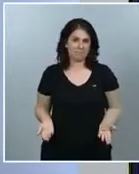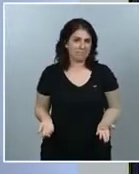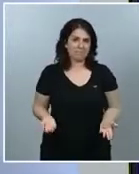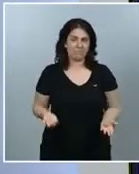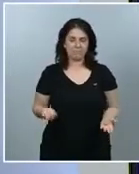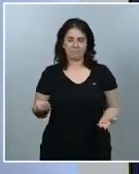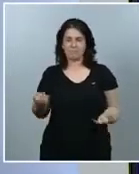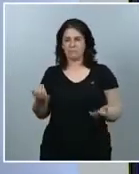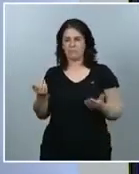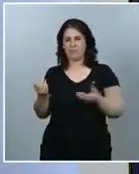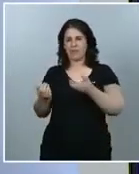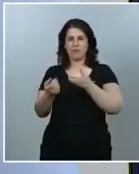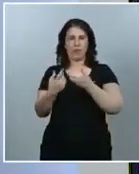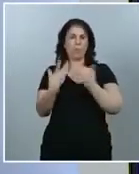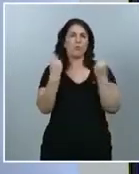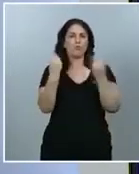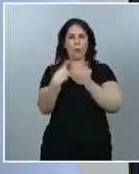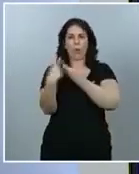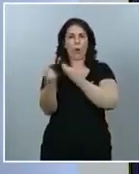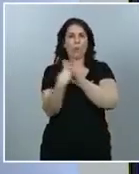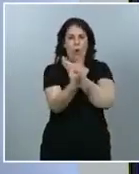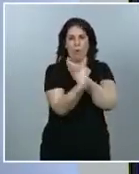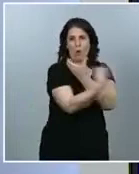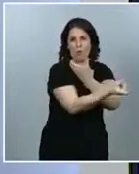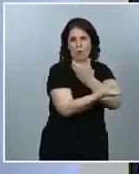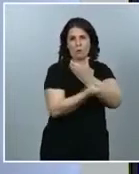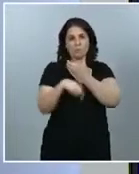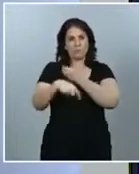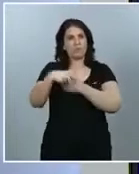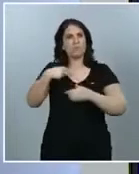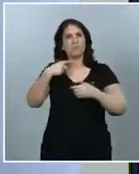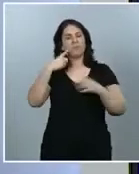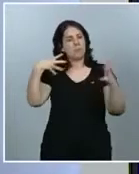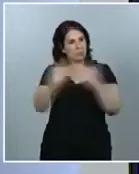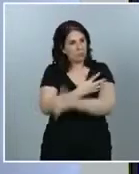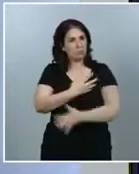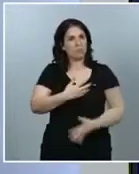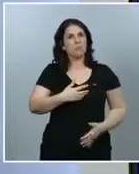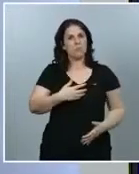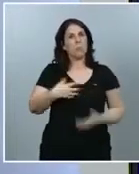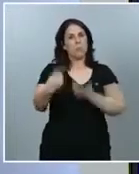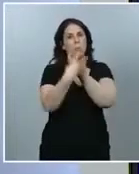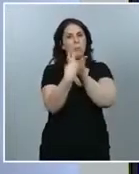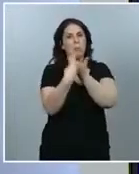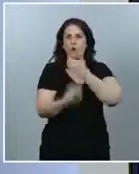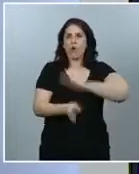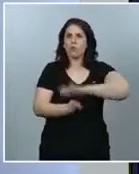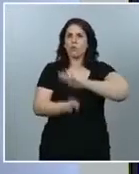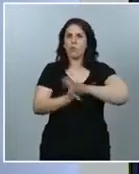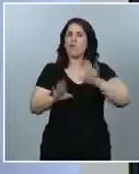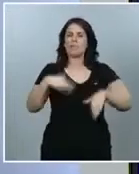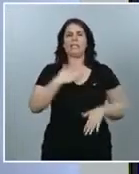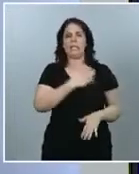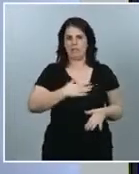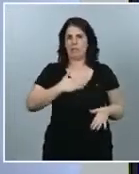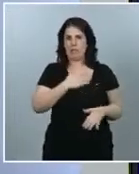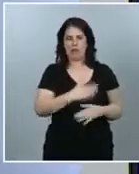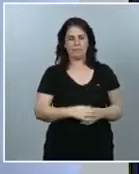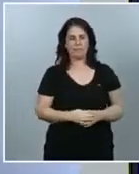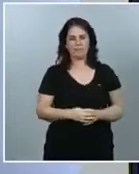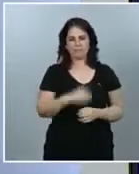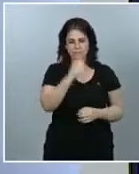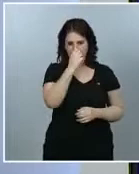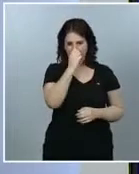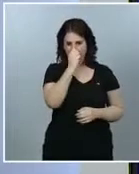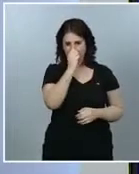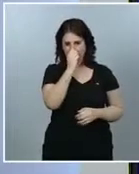tasas tan altas de participación, pues estamos, como digo, es un elemento de satisfacción. Como vemos, la